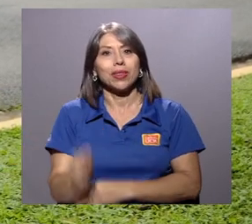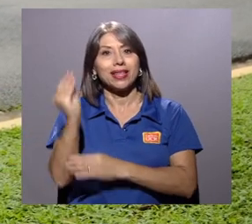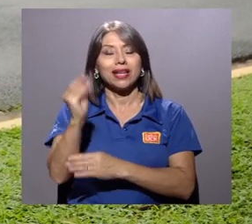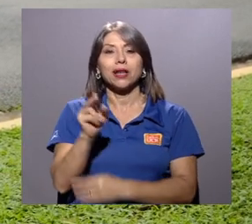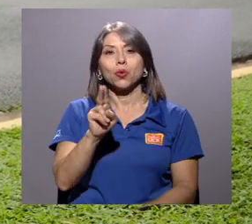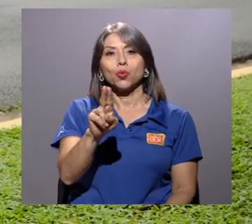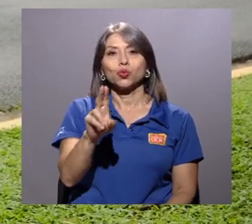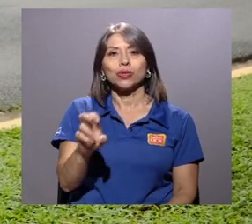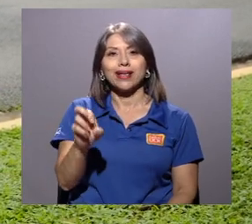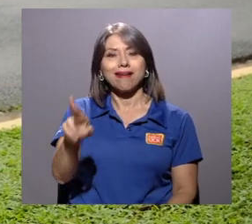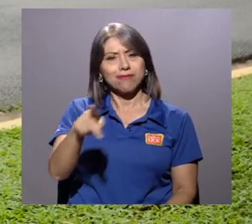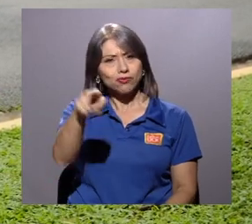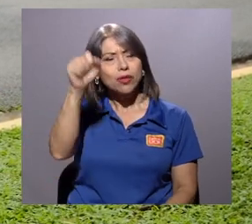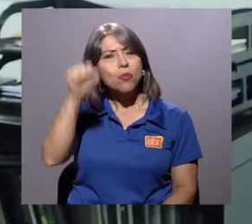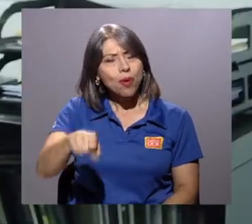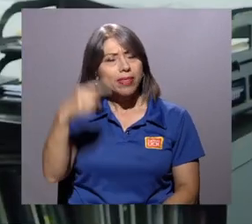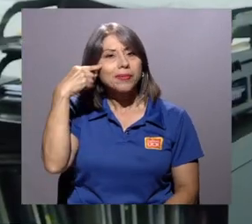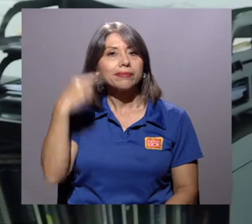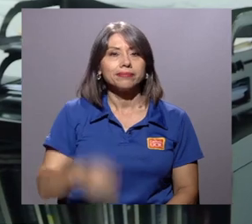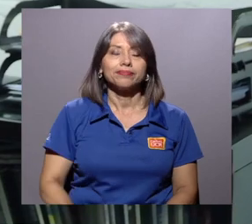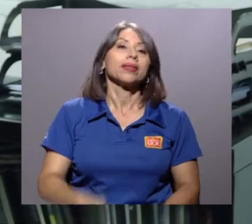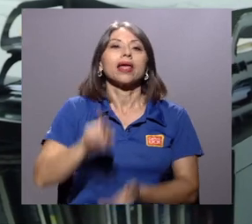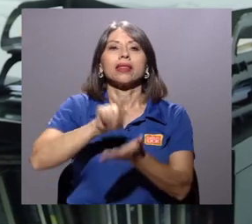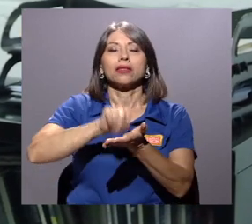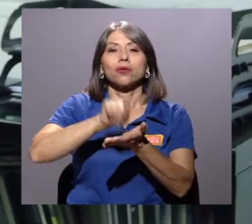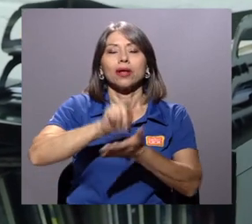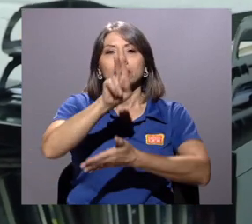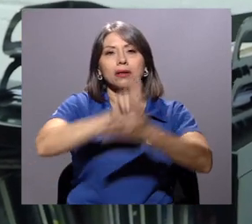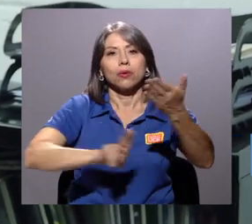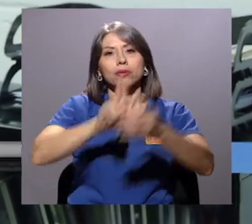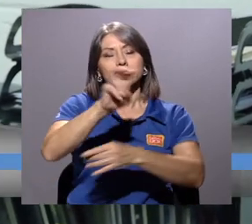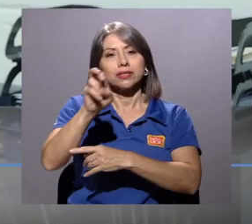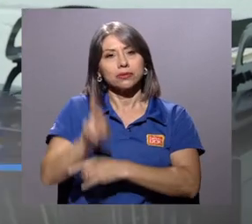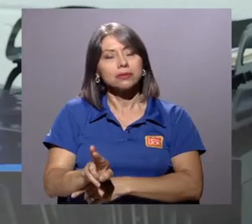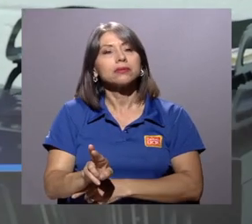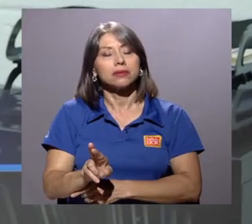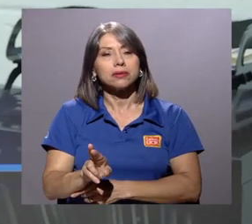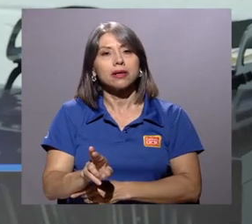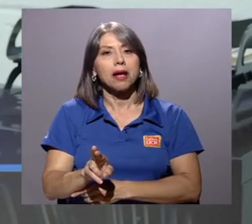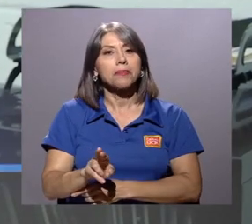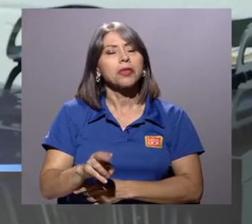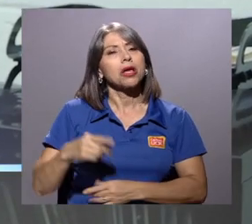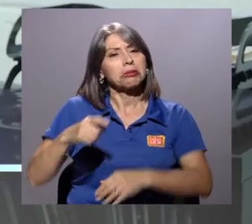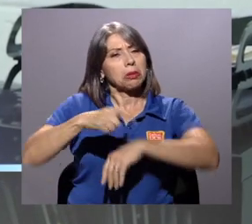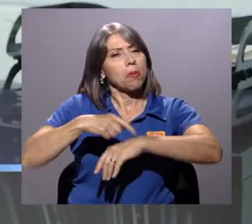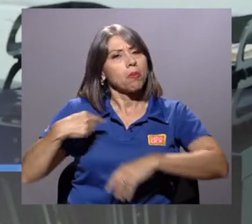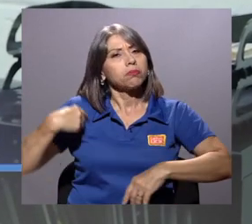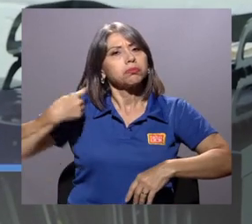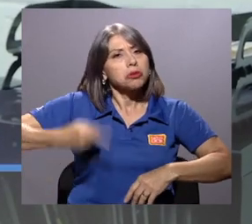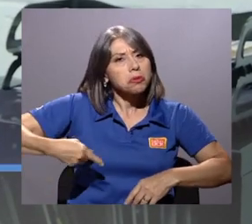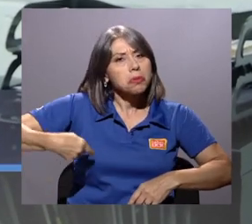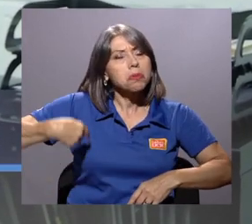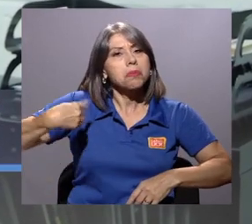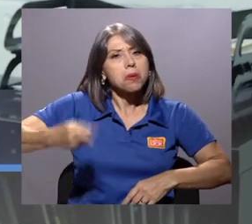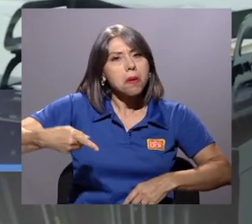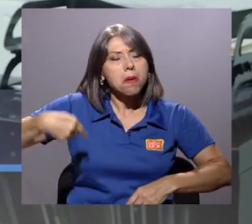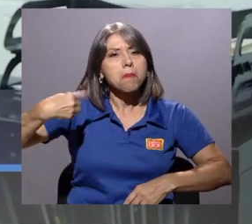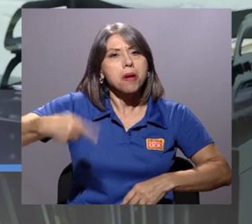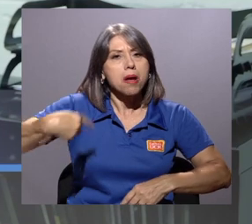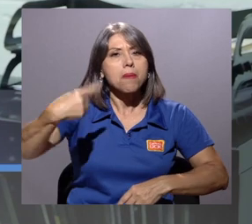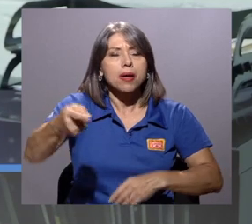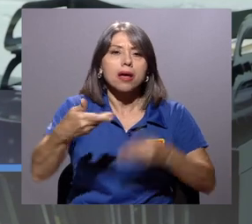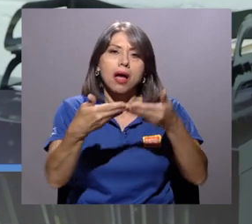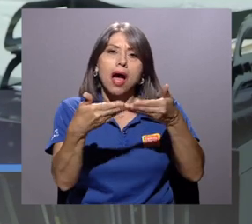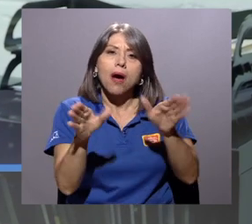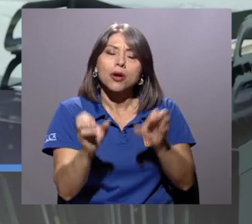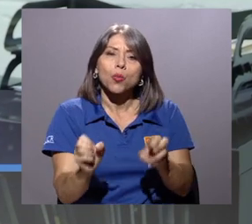Rica son una opción para considerar. La editorial de la Universidad de Costa Rica periódicamente abre un espacio para que